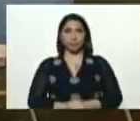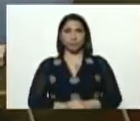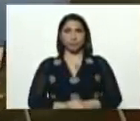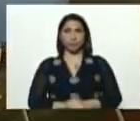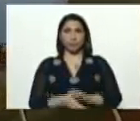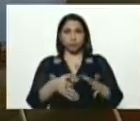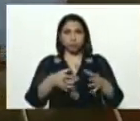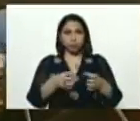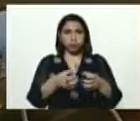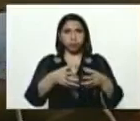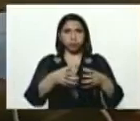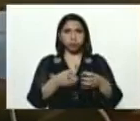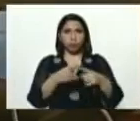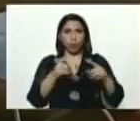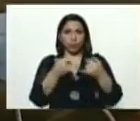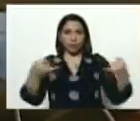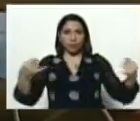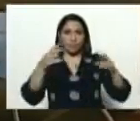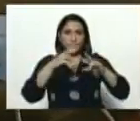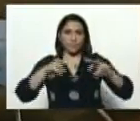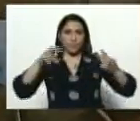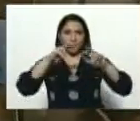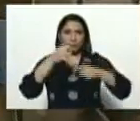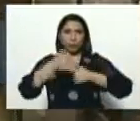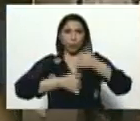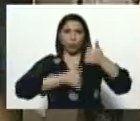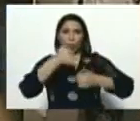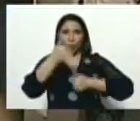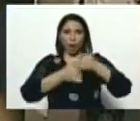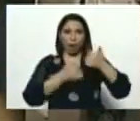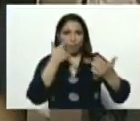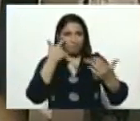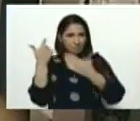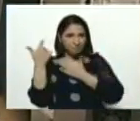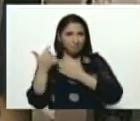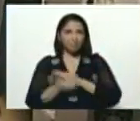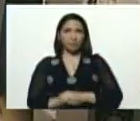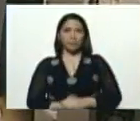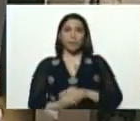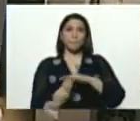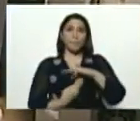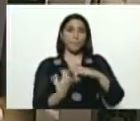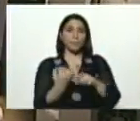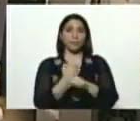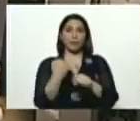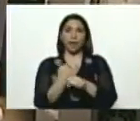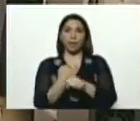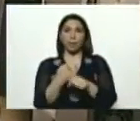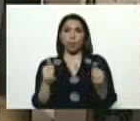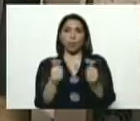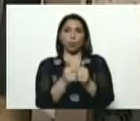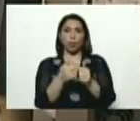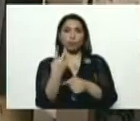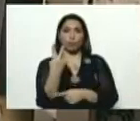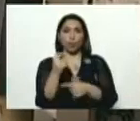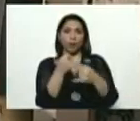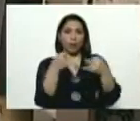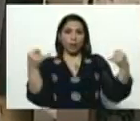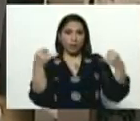electroválvula, que es la otra línea de investigación, en la cual básicamente trabajamos con dos líneas